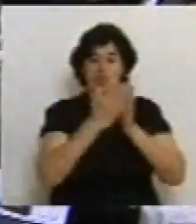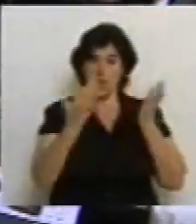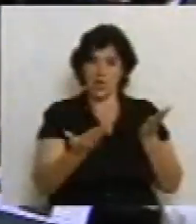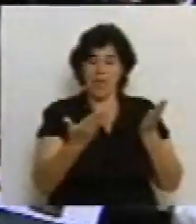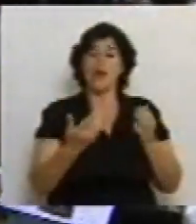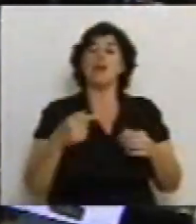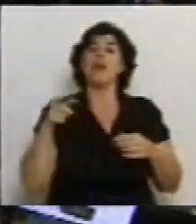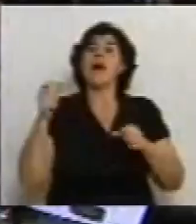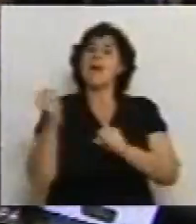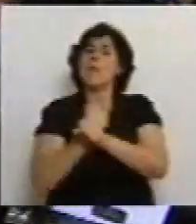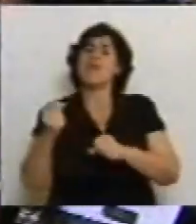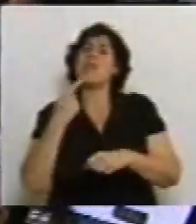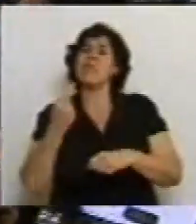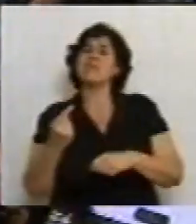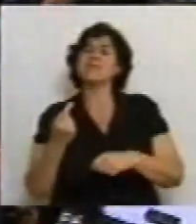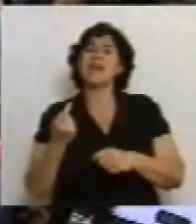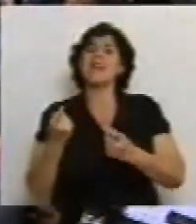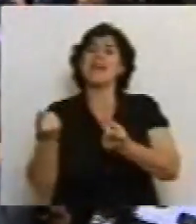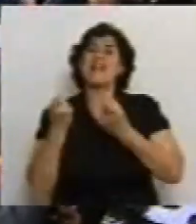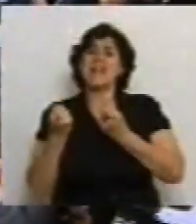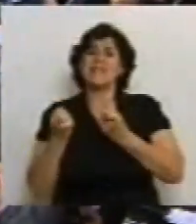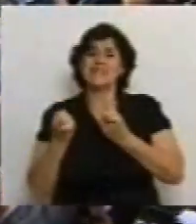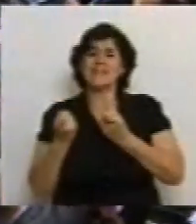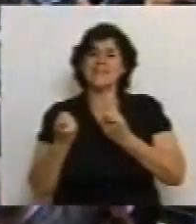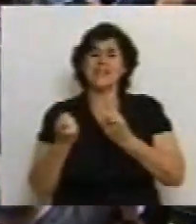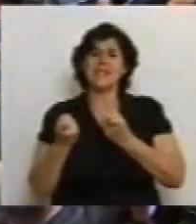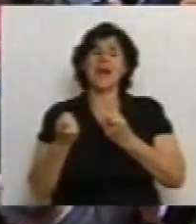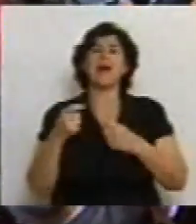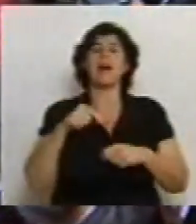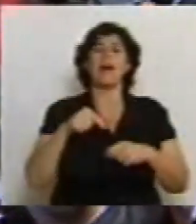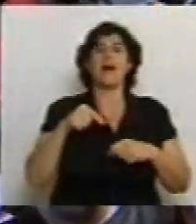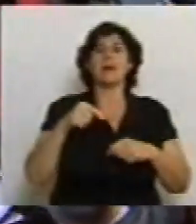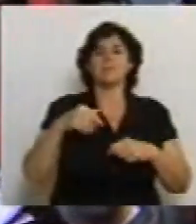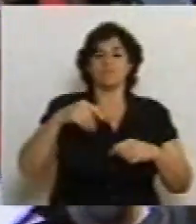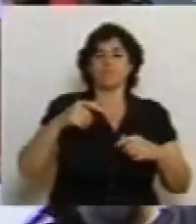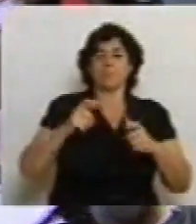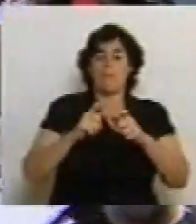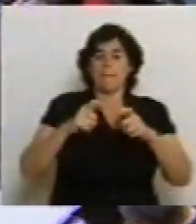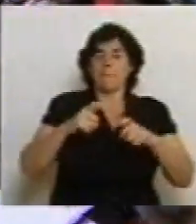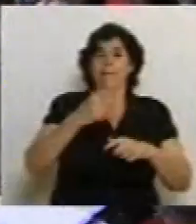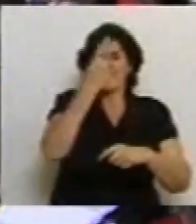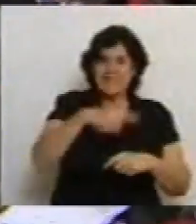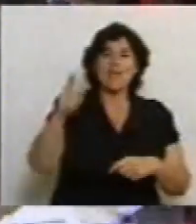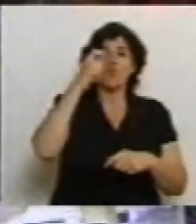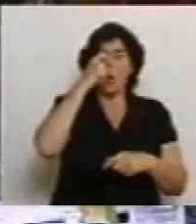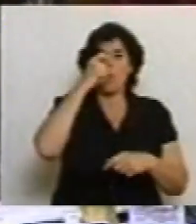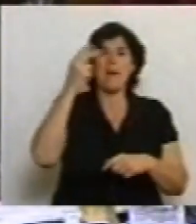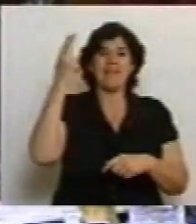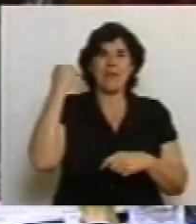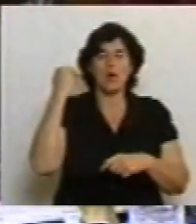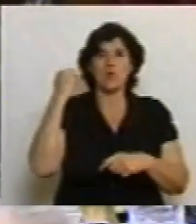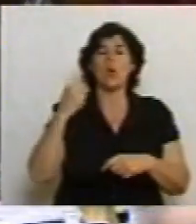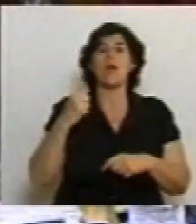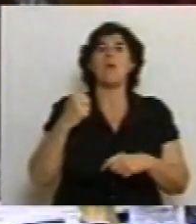necesita la mayoría absoluta del total de miembros del cuerpo. 129 votos